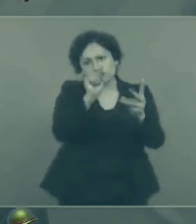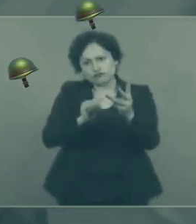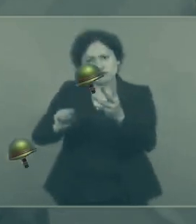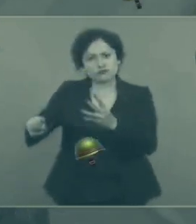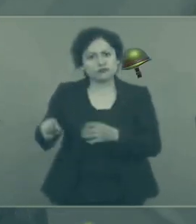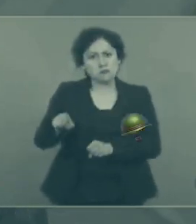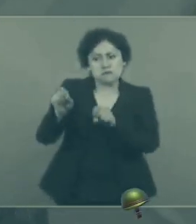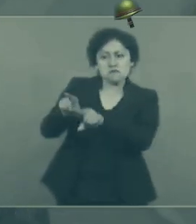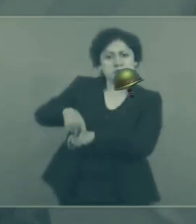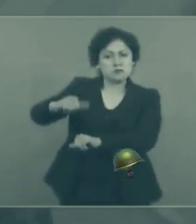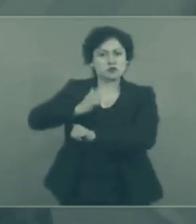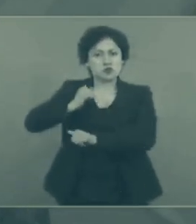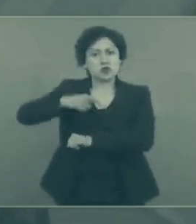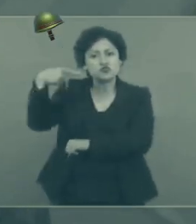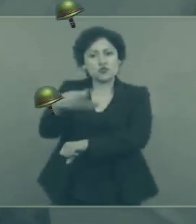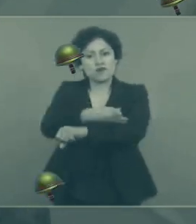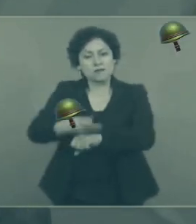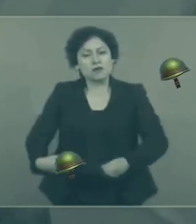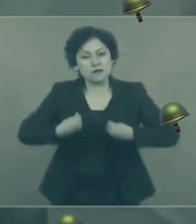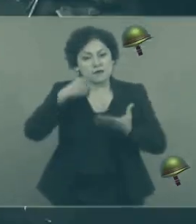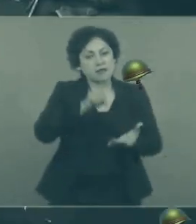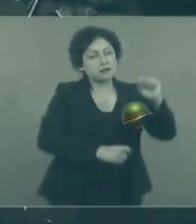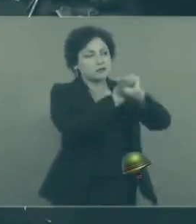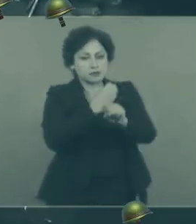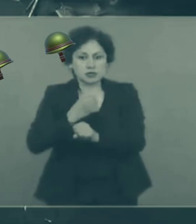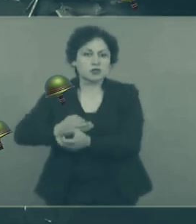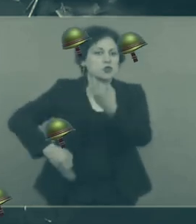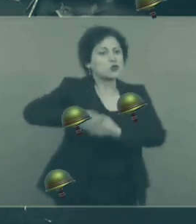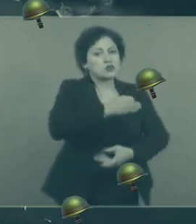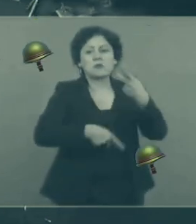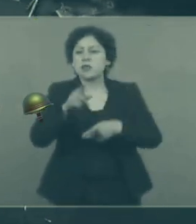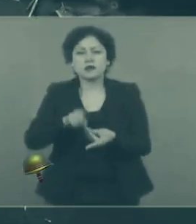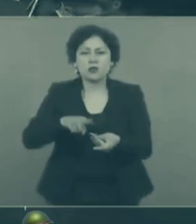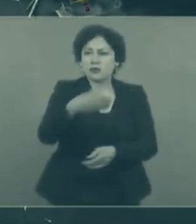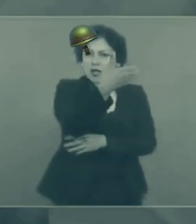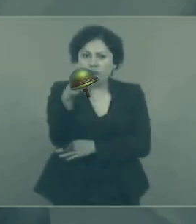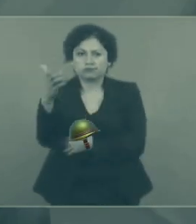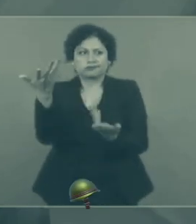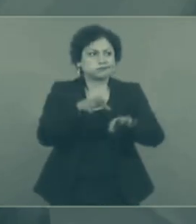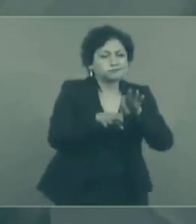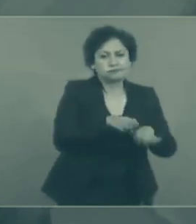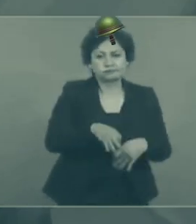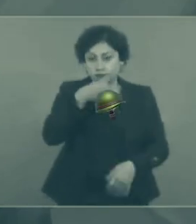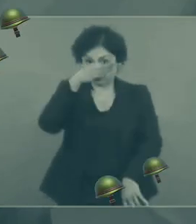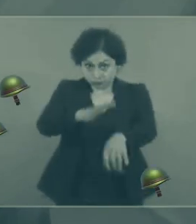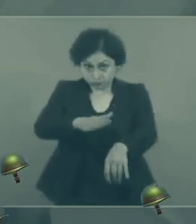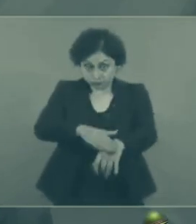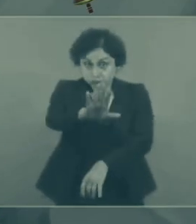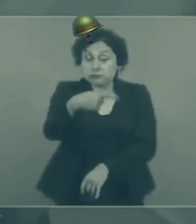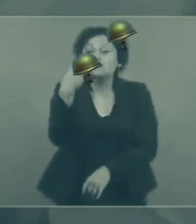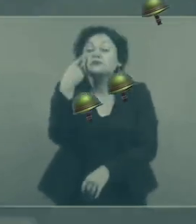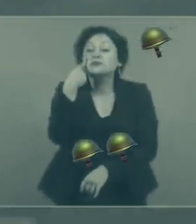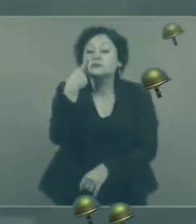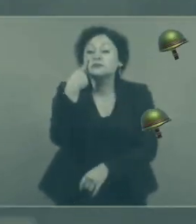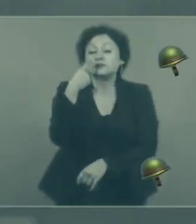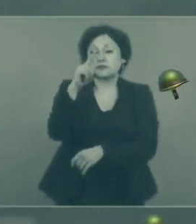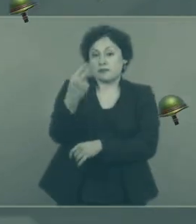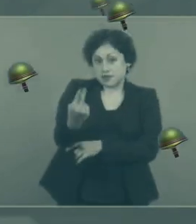soldados, y son hijos de campesinos y hijos de obreros, hijos de comerciantes, nada más para el informe de ustedes, de los 25, 26